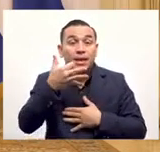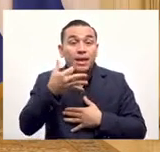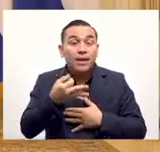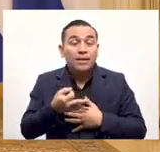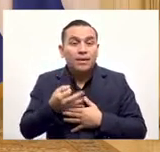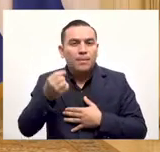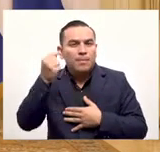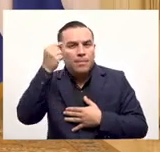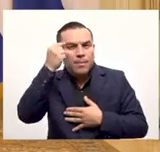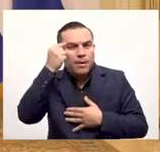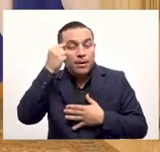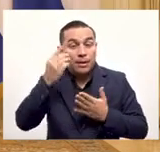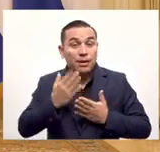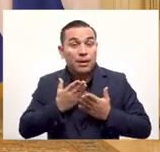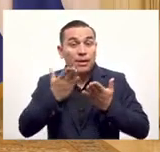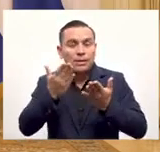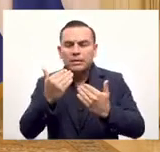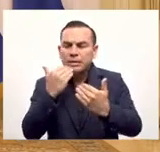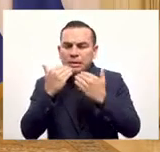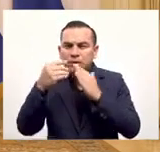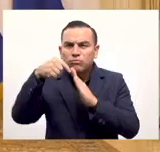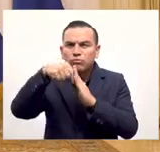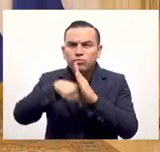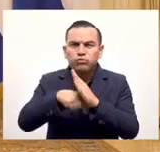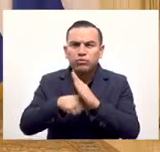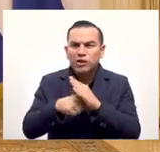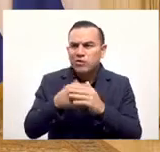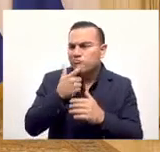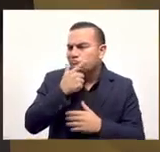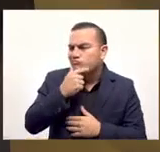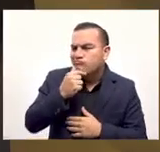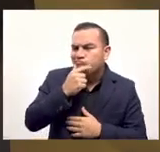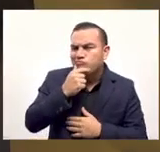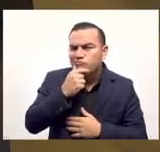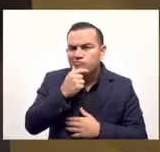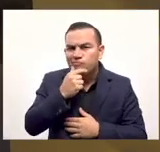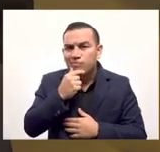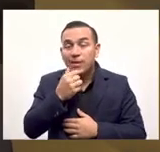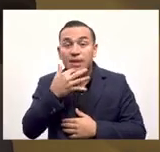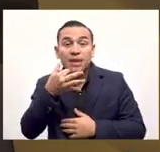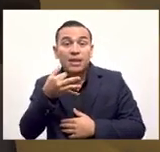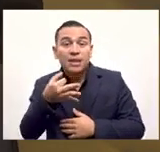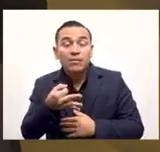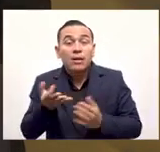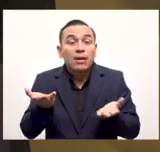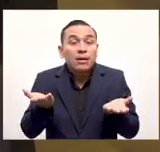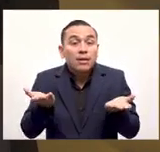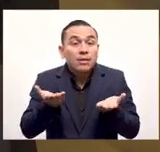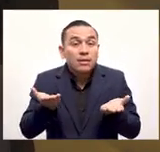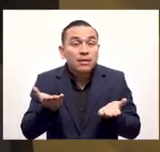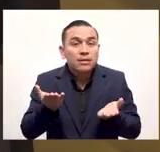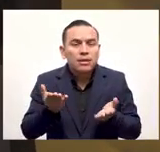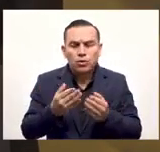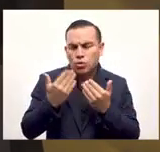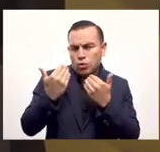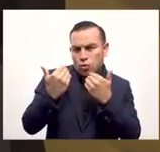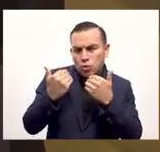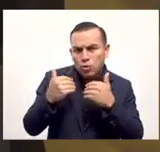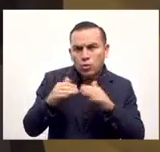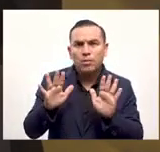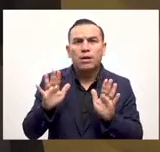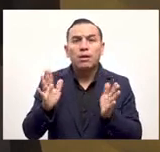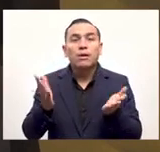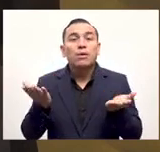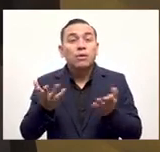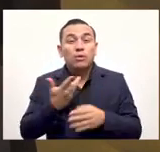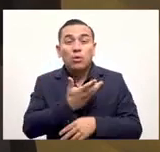Quiero hablar un poco sobre esta ley y cómo va a funcionar. Ha habido mucha incertidumbre, mucha confusión, algunas dudas que son normales cuando se